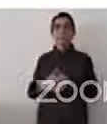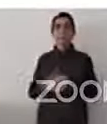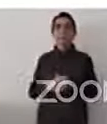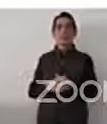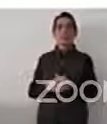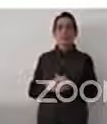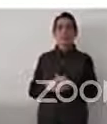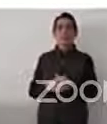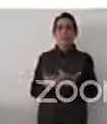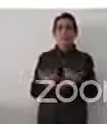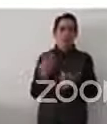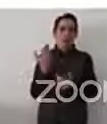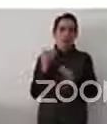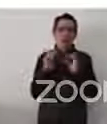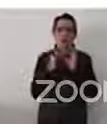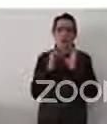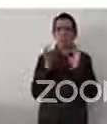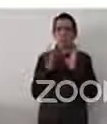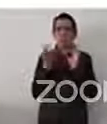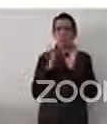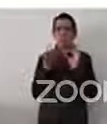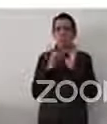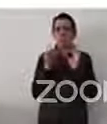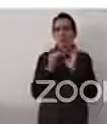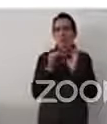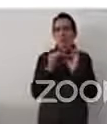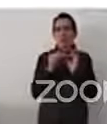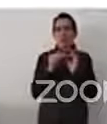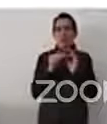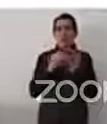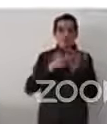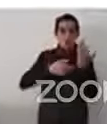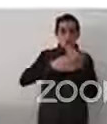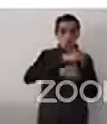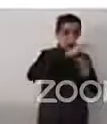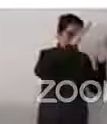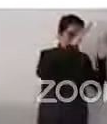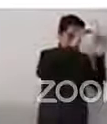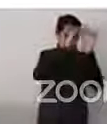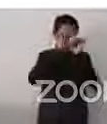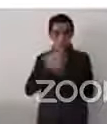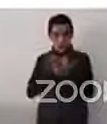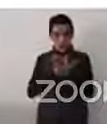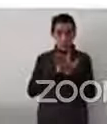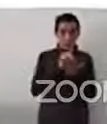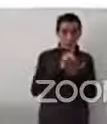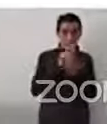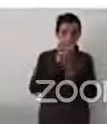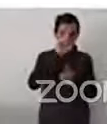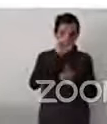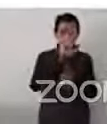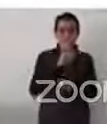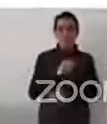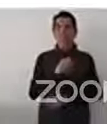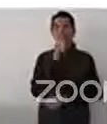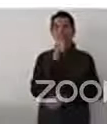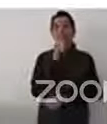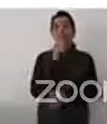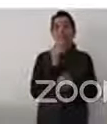consenso en el reconocimiento de sus derechos en la mayoría de los países de América Latina, y pueblos indígenas,